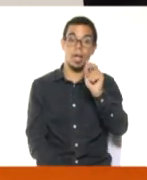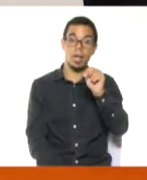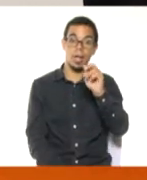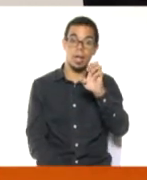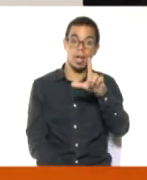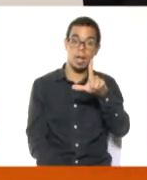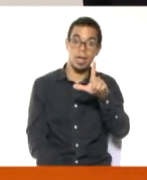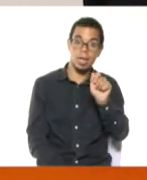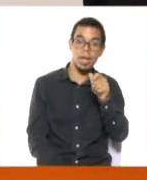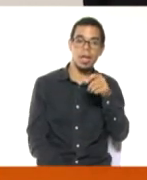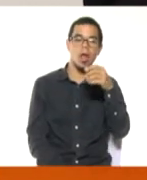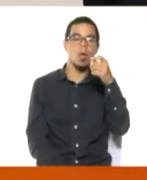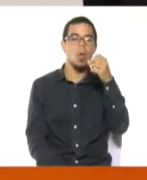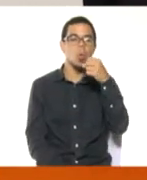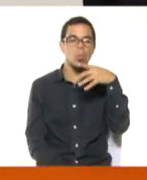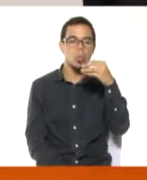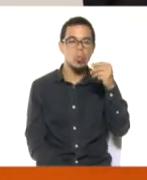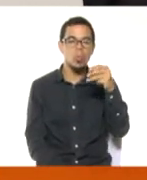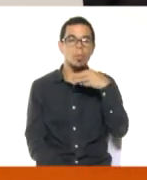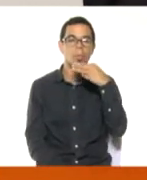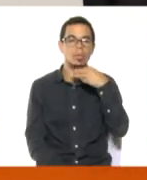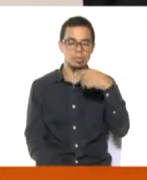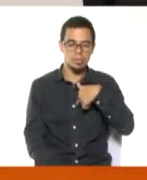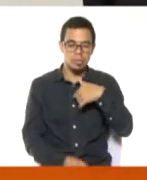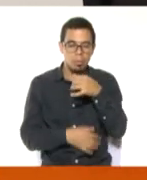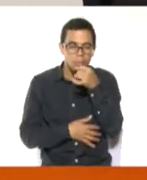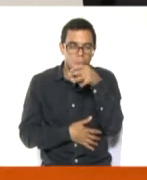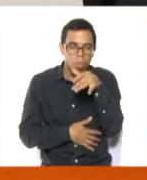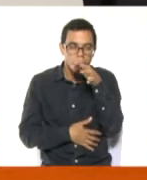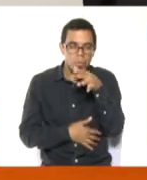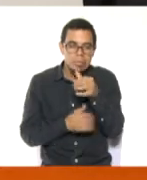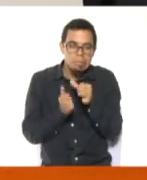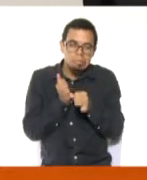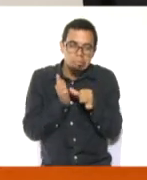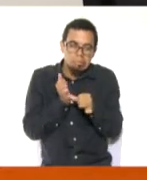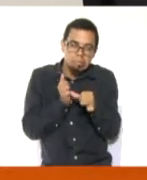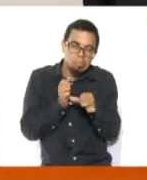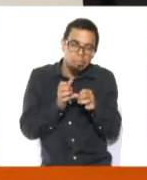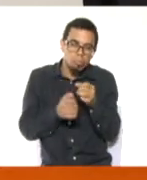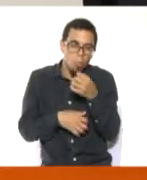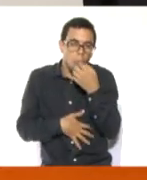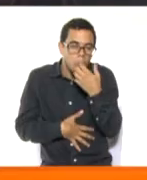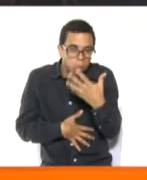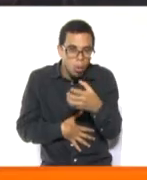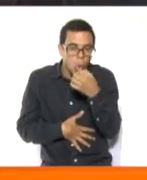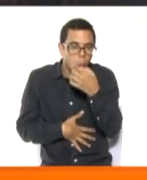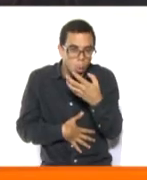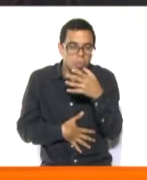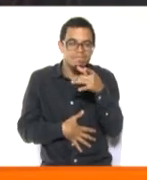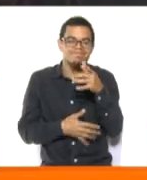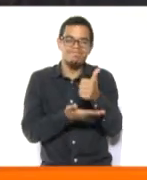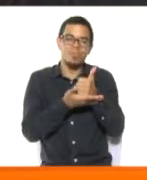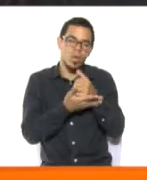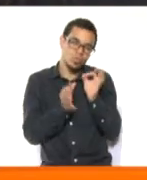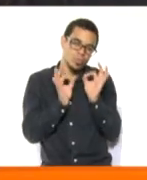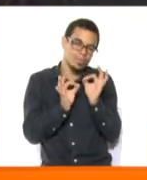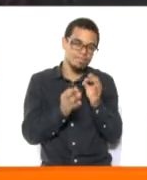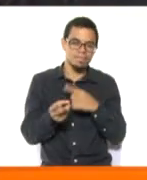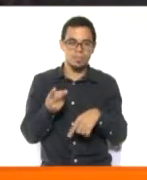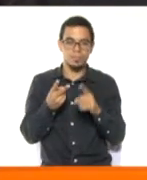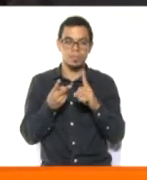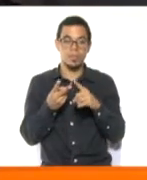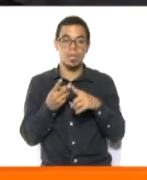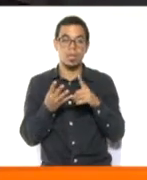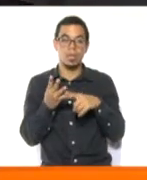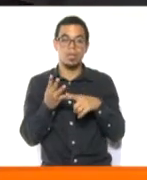nos ayuda en eso de las náuseas y los gases. Es muy buena la canela. Y tenemos el romero que nos